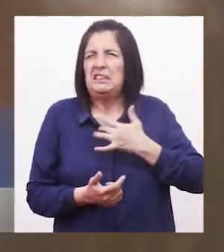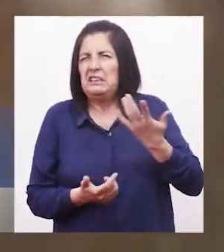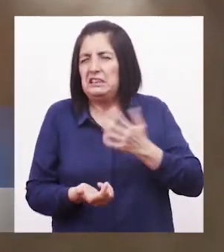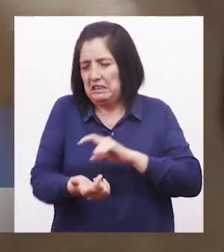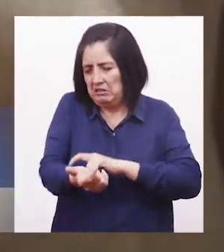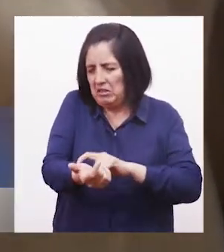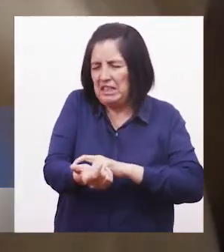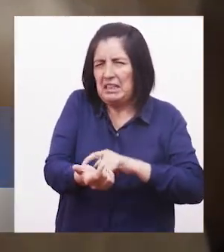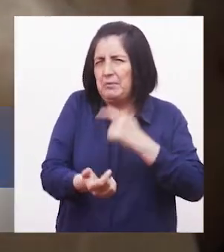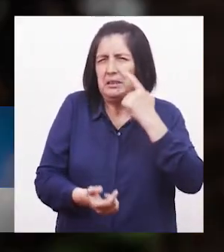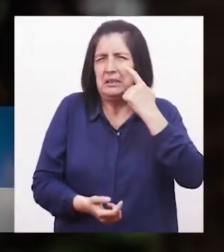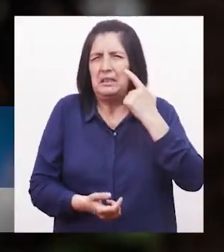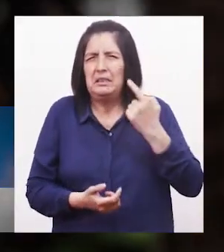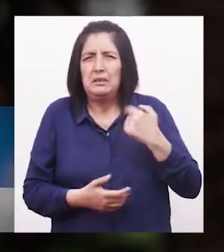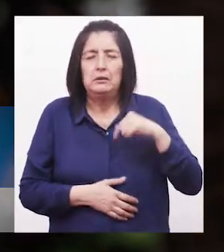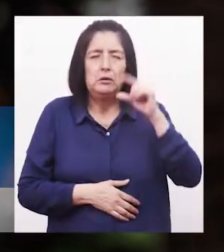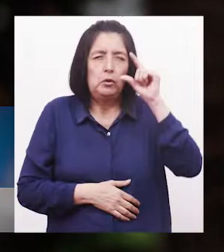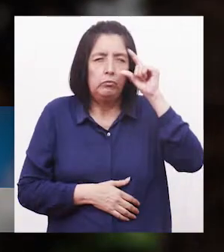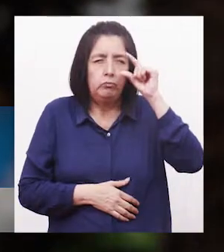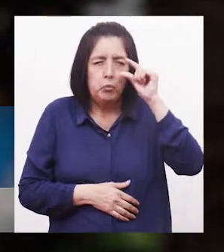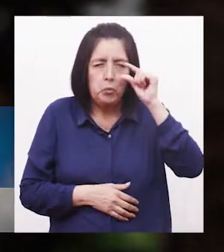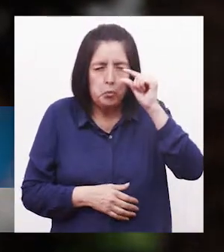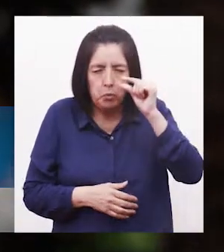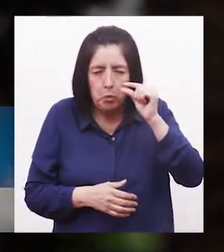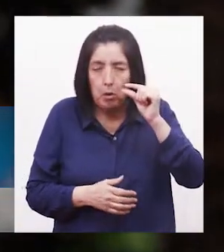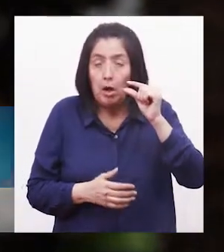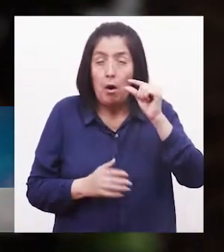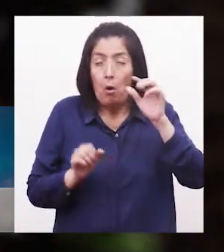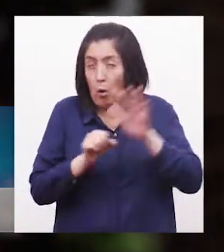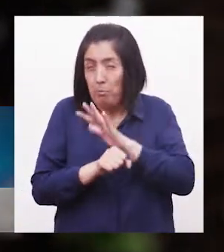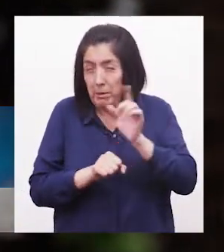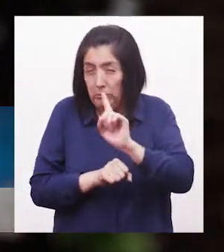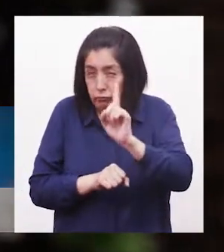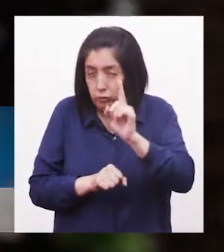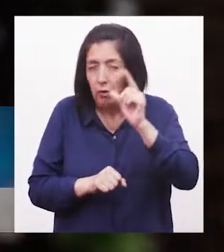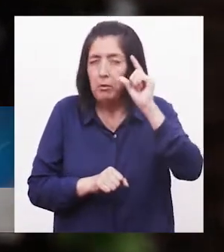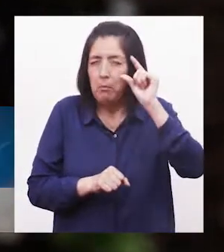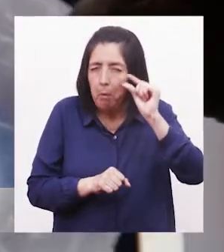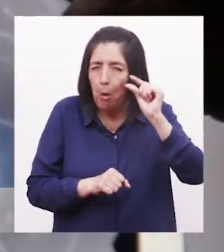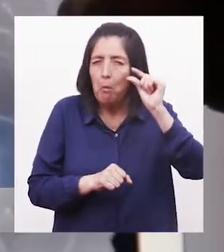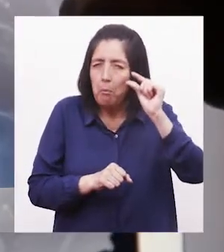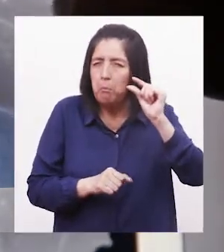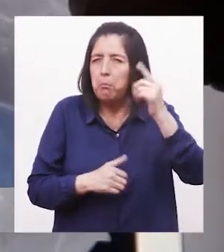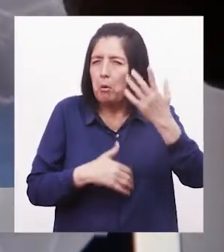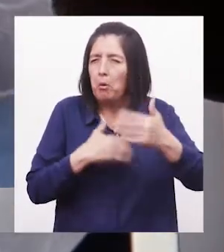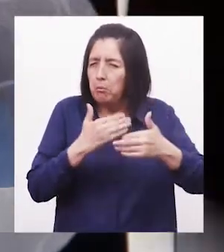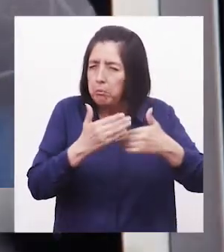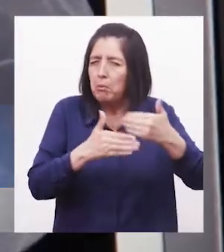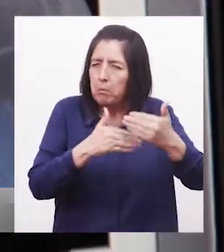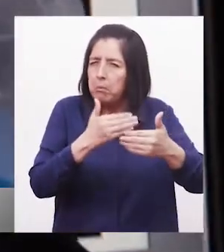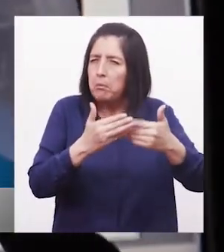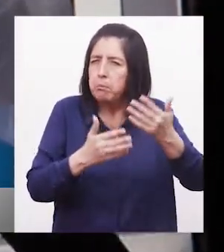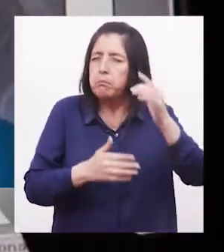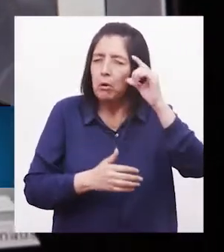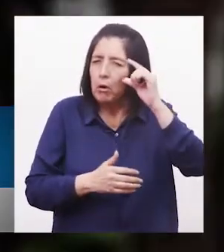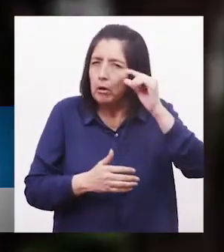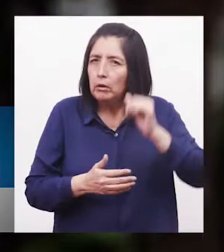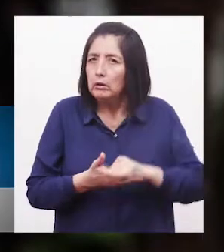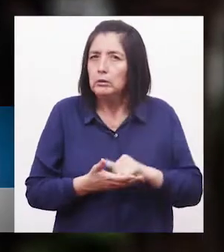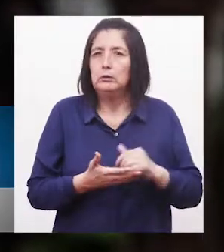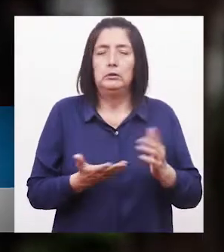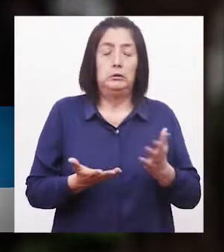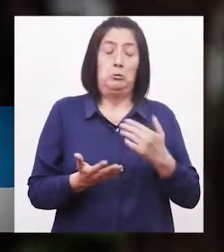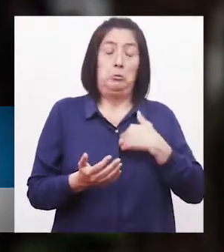diabetes Fue que perdí la visión No la perdí totalmente Pero paulatinamente más o menos como que la perdía Nunca me